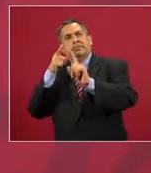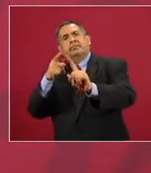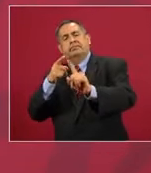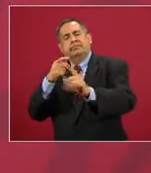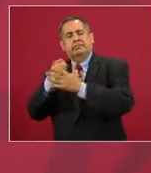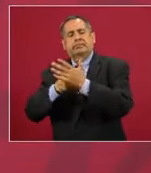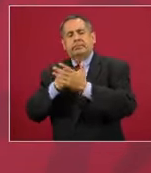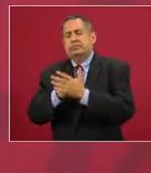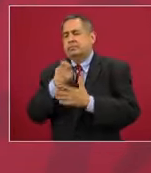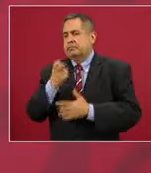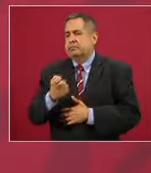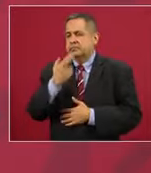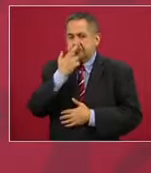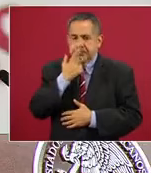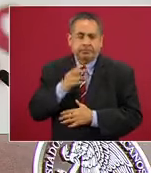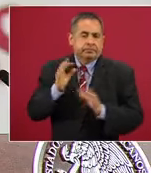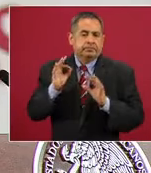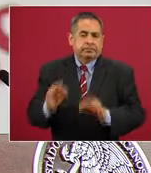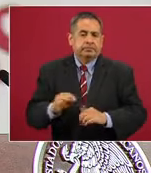que se lucha.